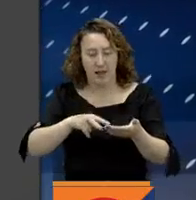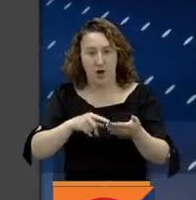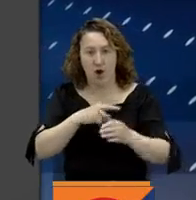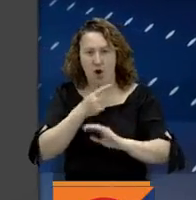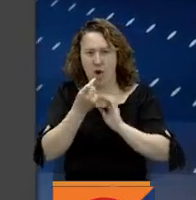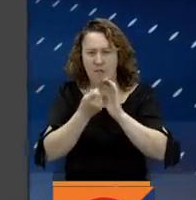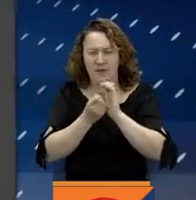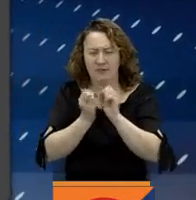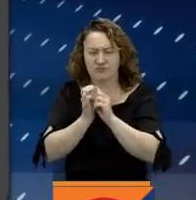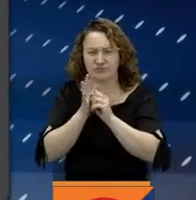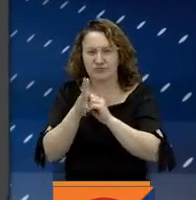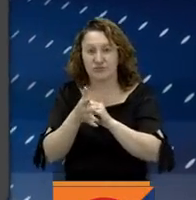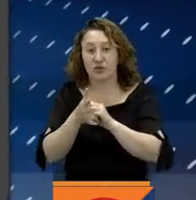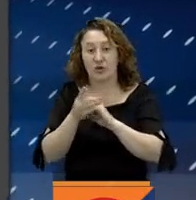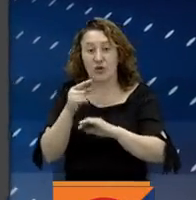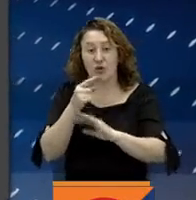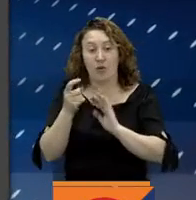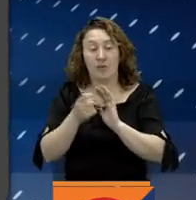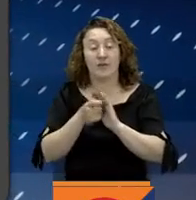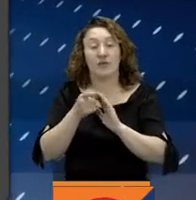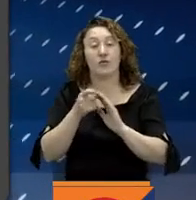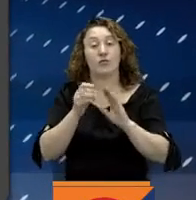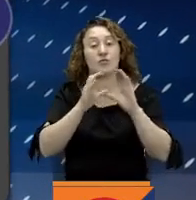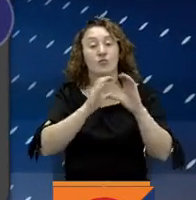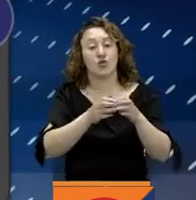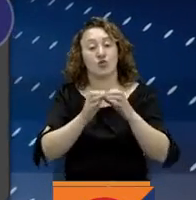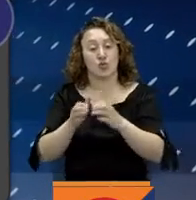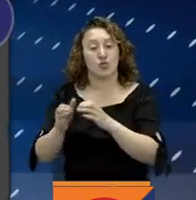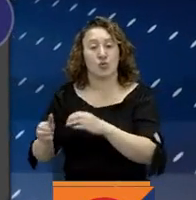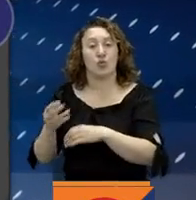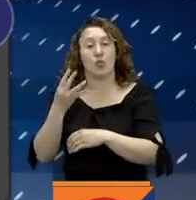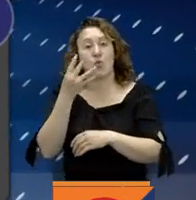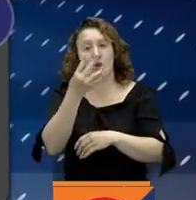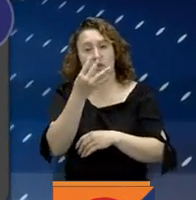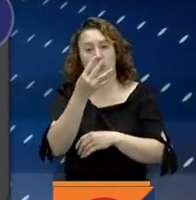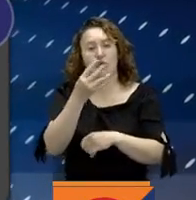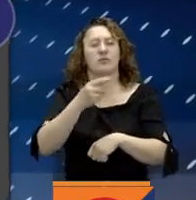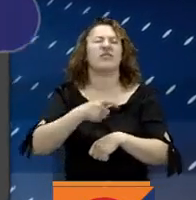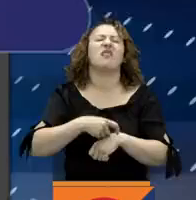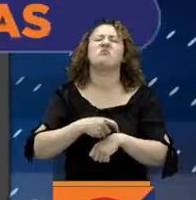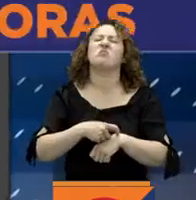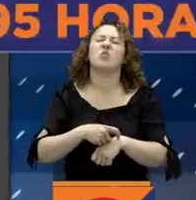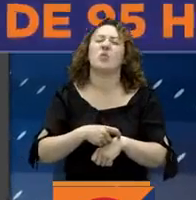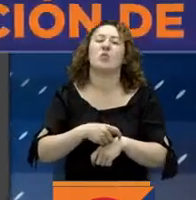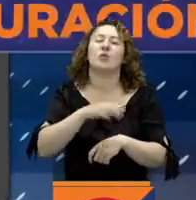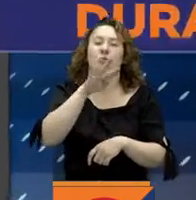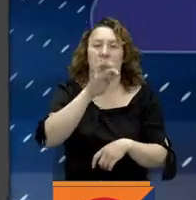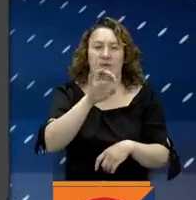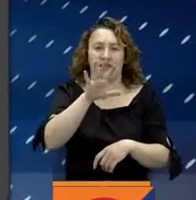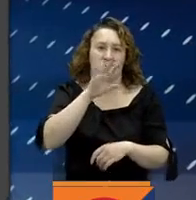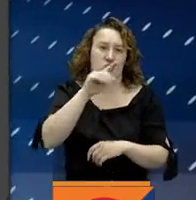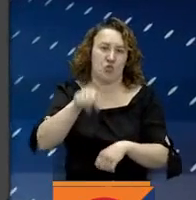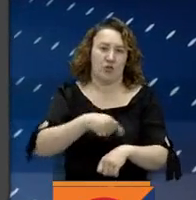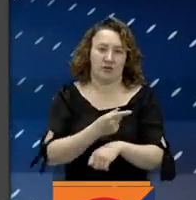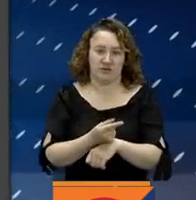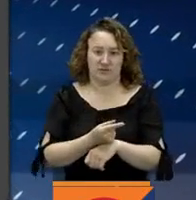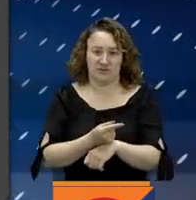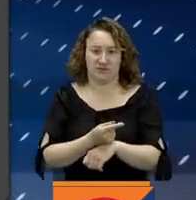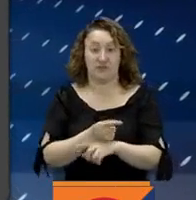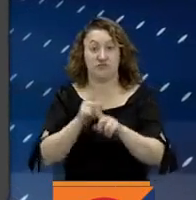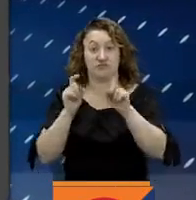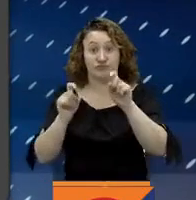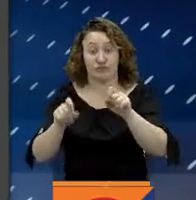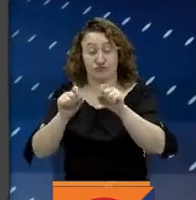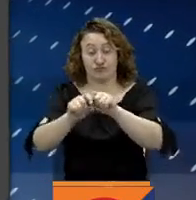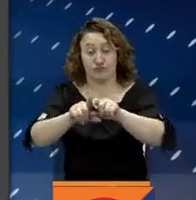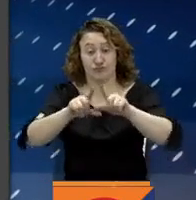convocatoria que contempla cuatro módulos de formación con una duración de 95 horas. De clic en el enlace que tiene a